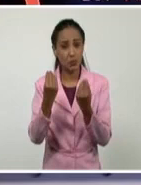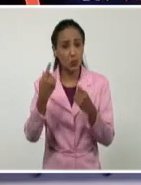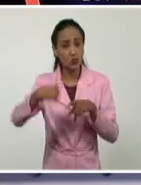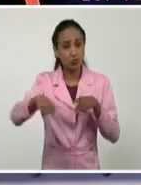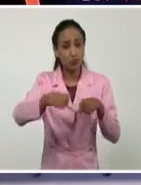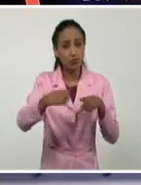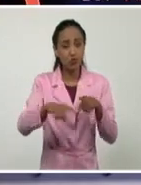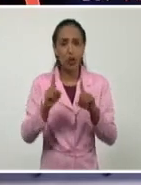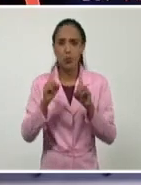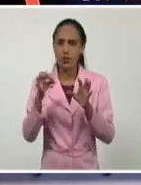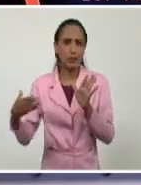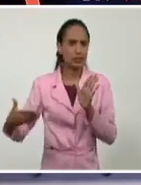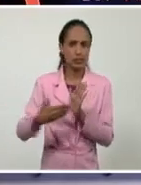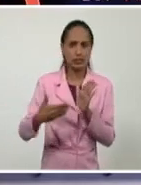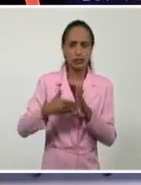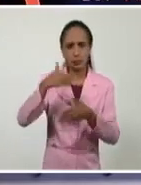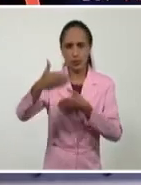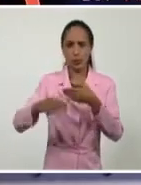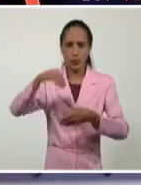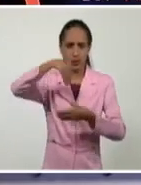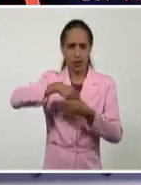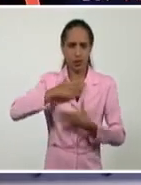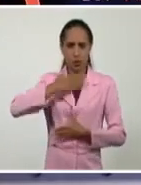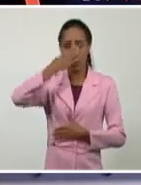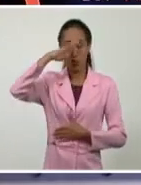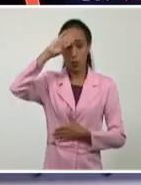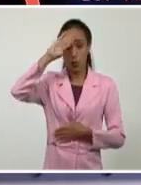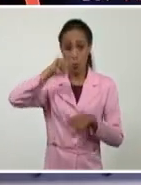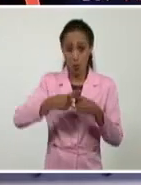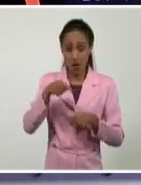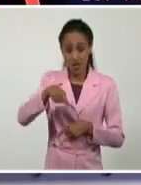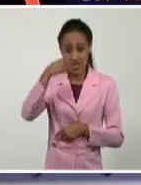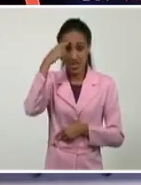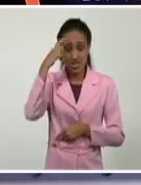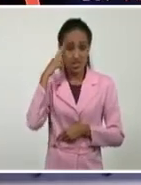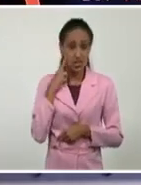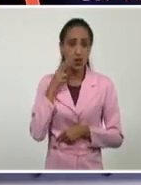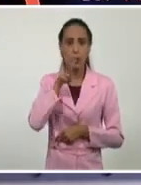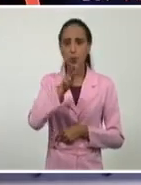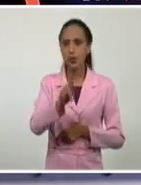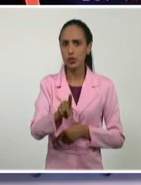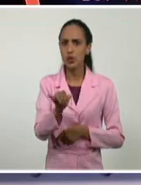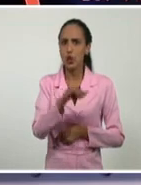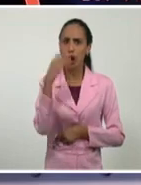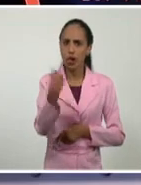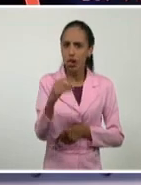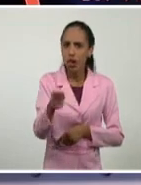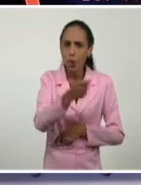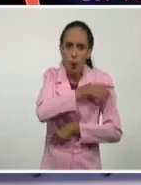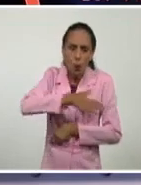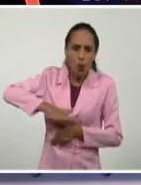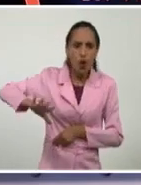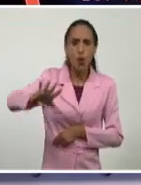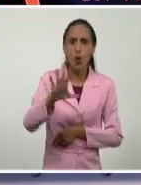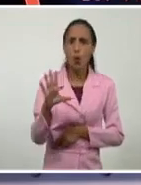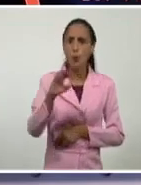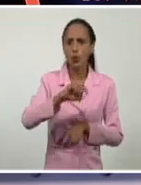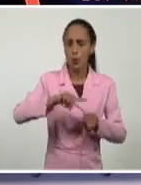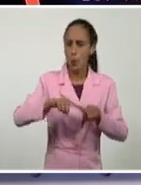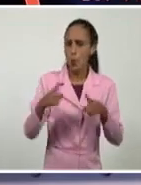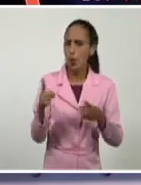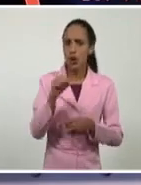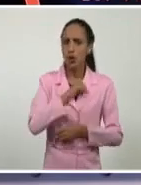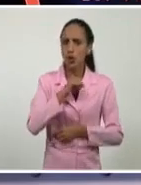política injerencista, porque es absurdo que en pleno siglo XXI se castigue a un pueblo entero solo porque ese pueblo no ha querido